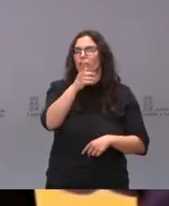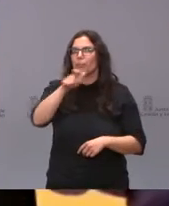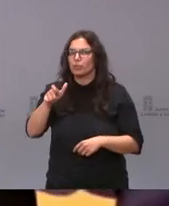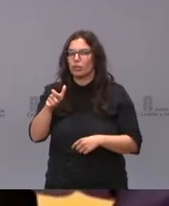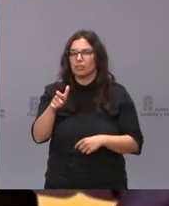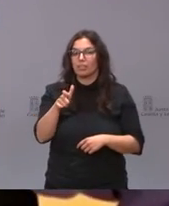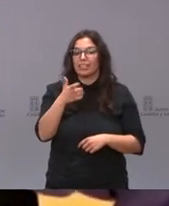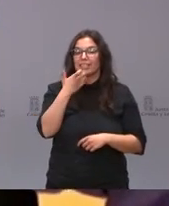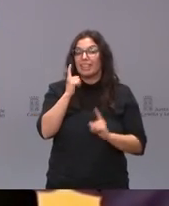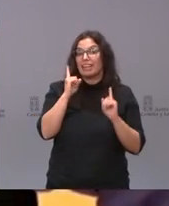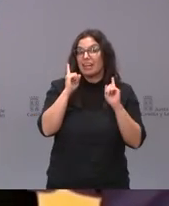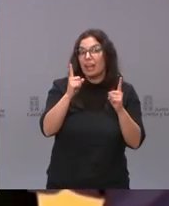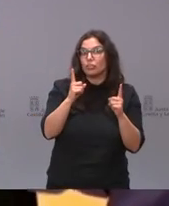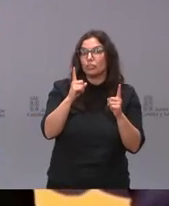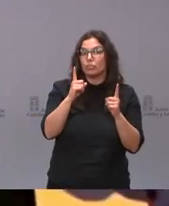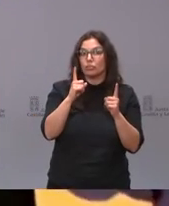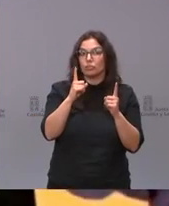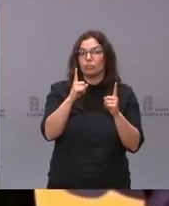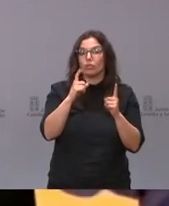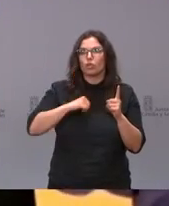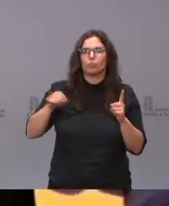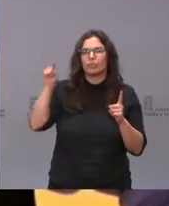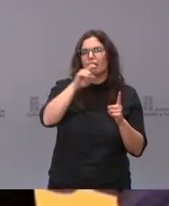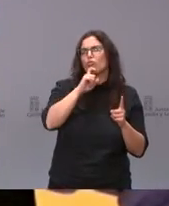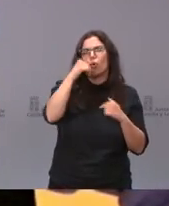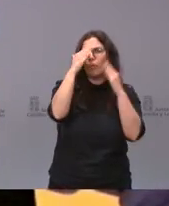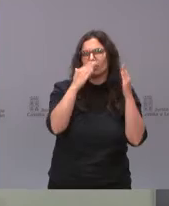están tratando esos posibles casos en los distintos centros hospitalarios de la comunidad